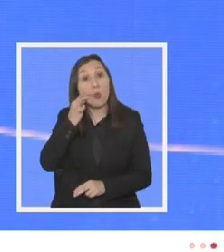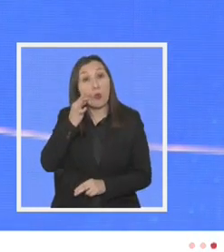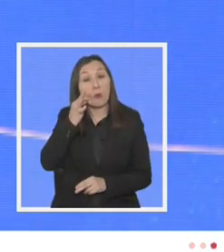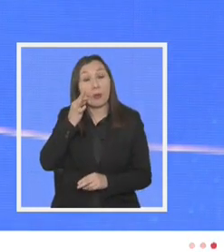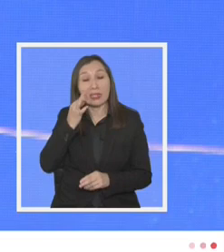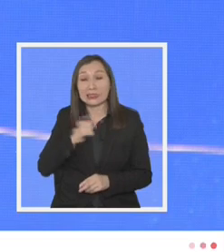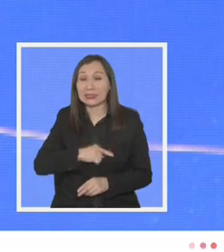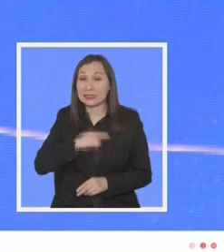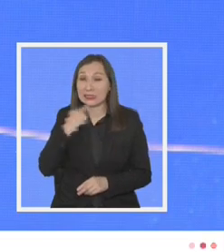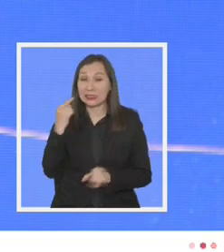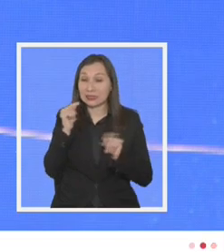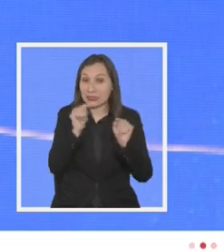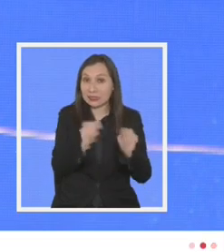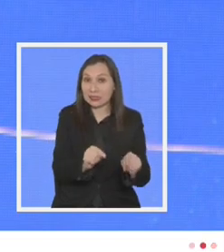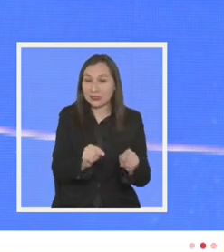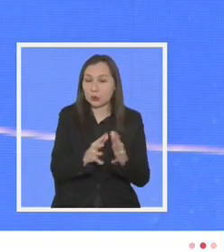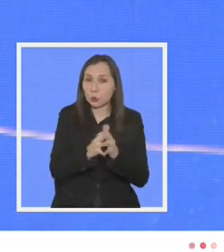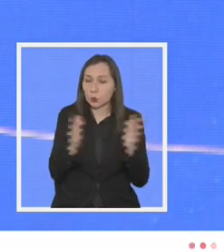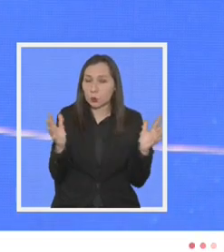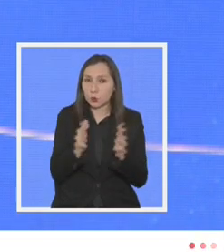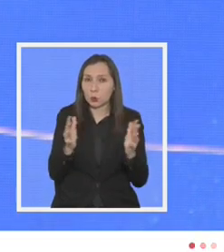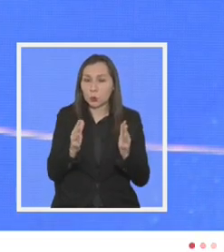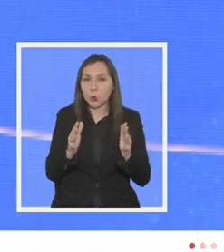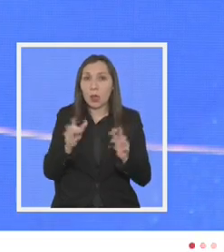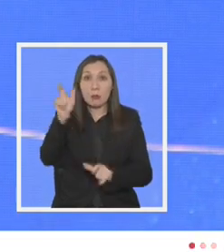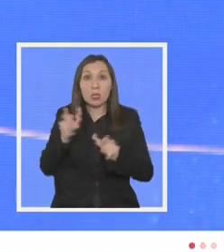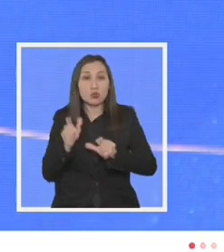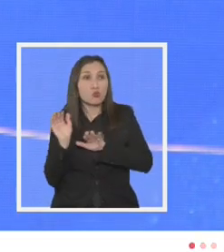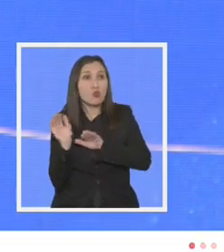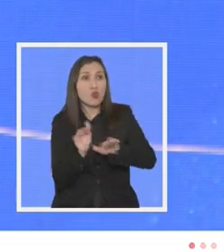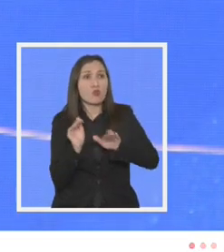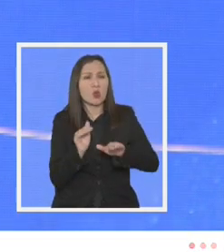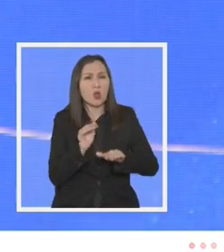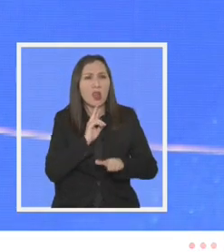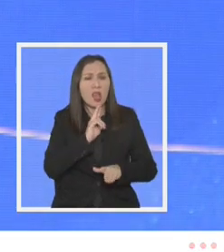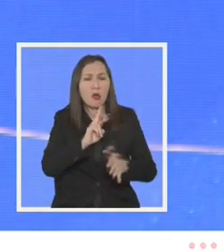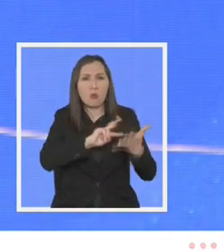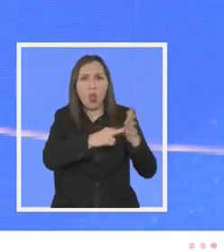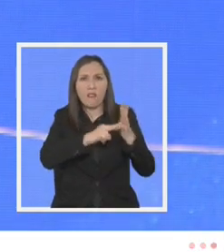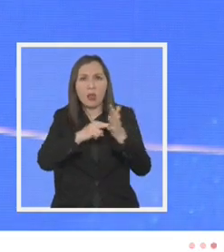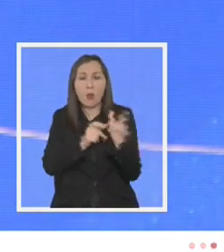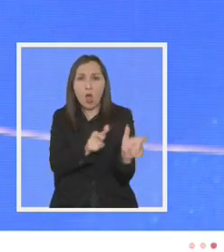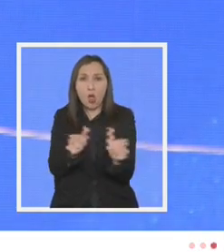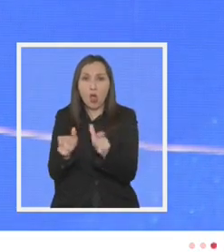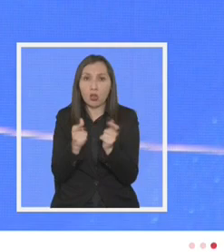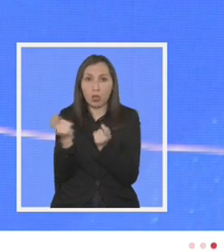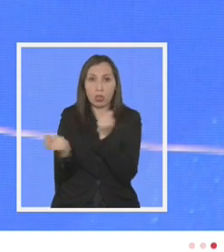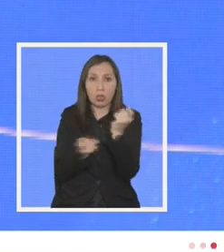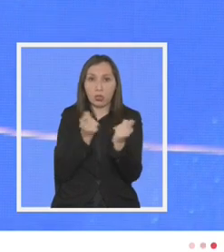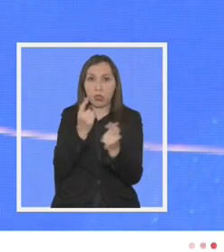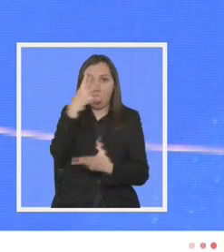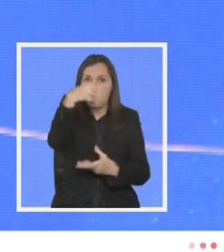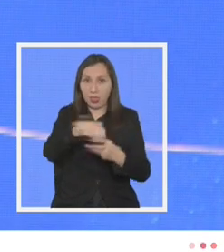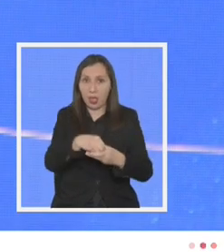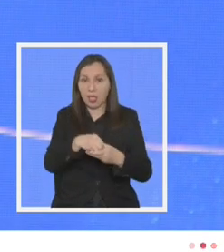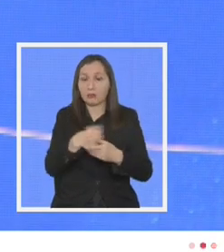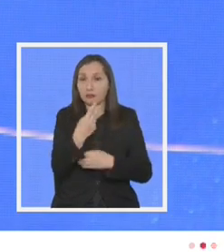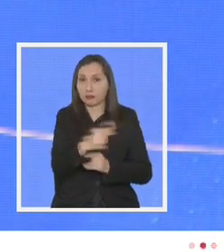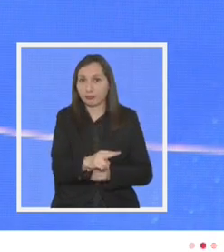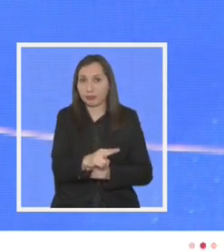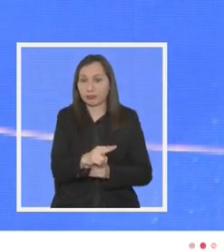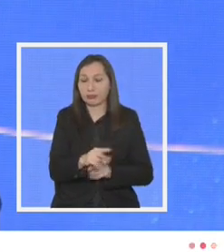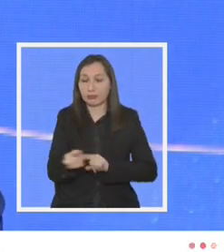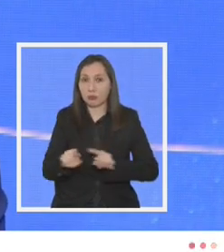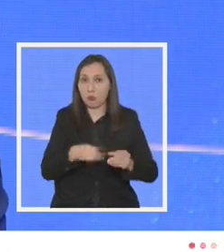con una caída dramática en ese momento en su legitimidad como resultado de problemas de control financiero y operacional